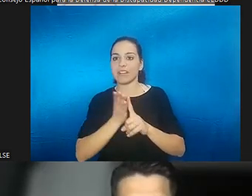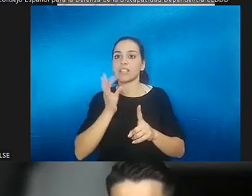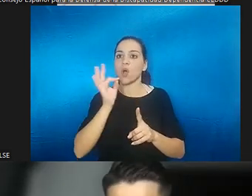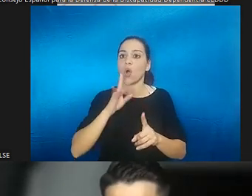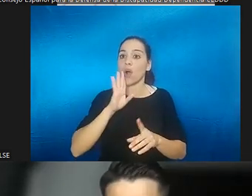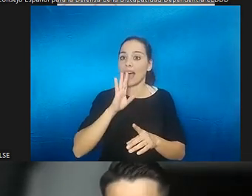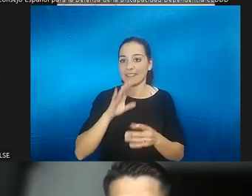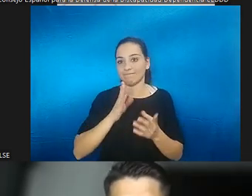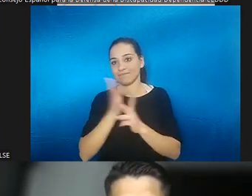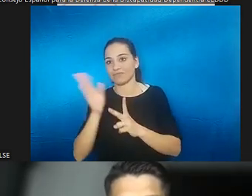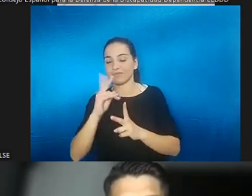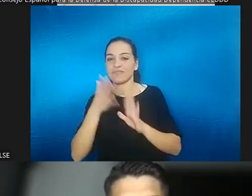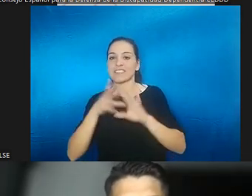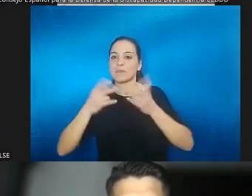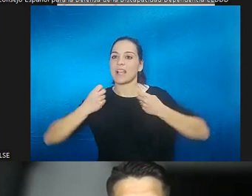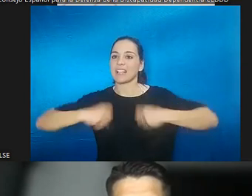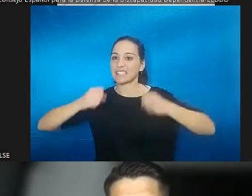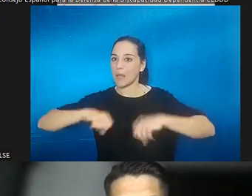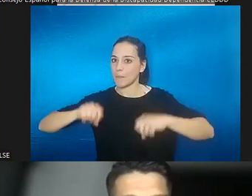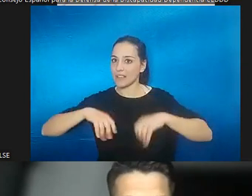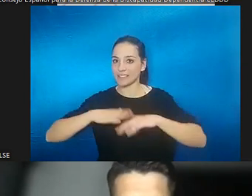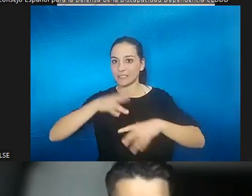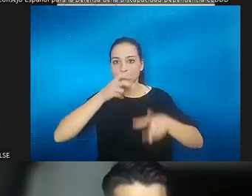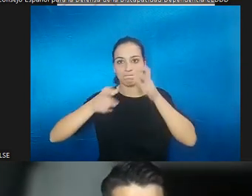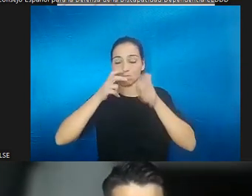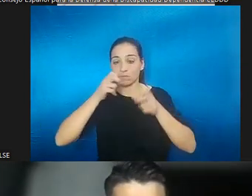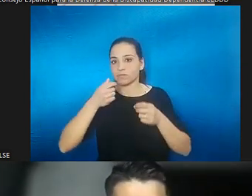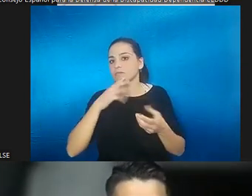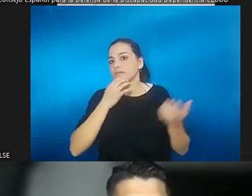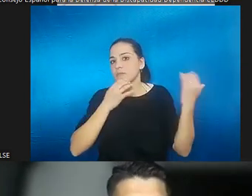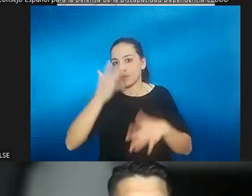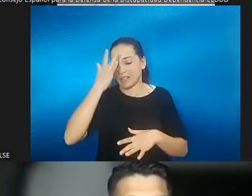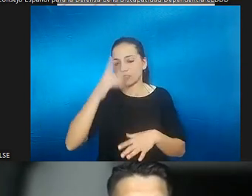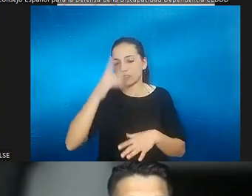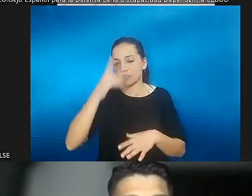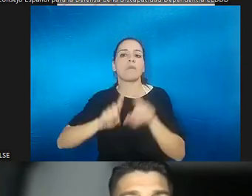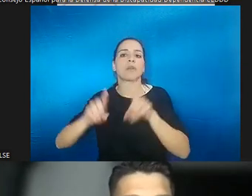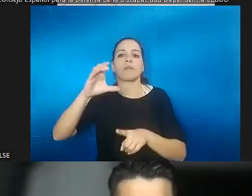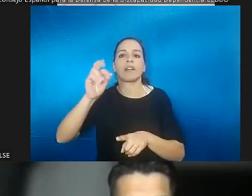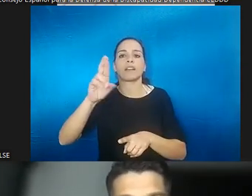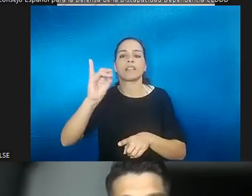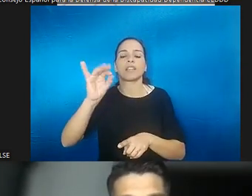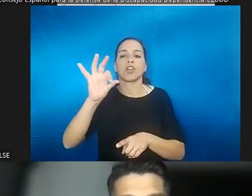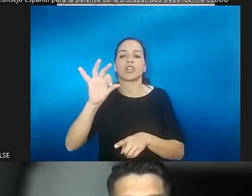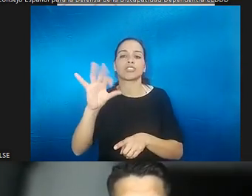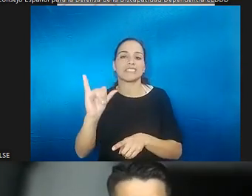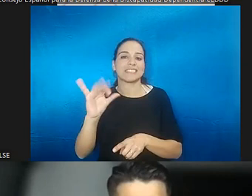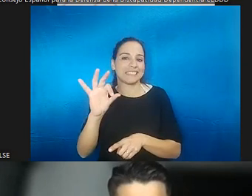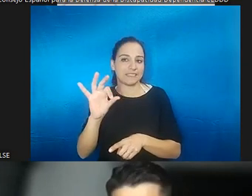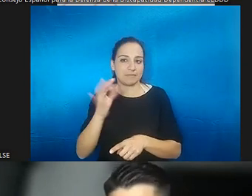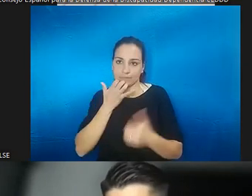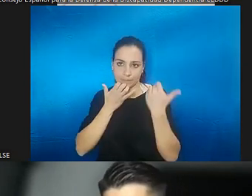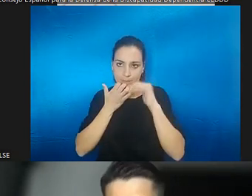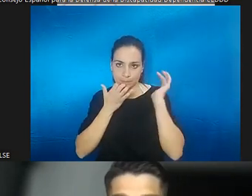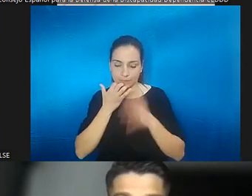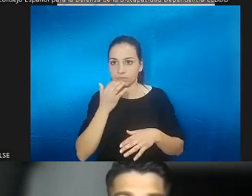parte es decir mira tú tienes un problema que se llama una gliosis por ejemplo y para ti es muy difícil recuperar el olfato tenemos